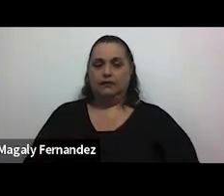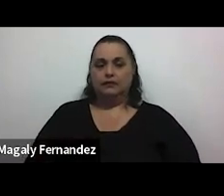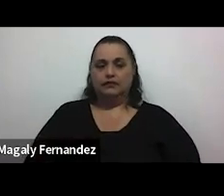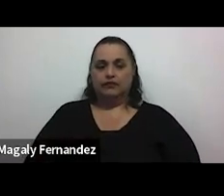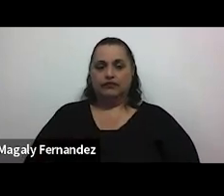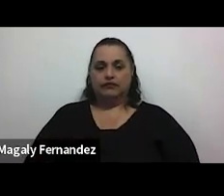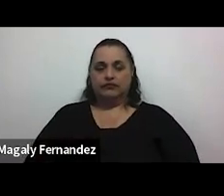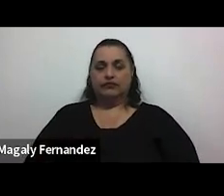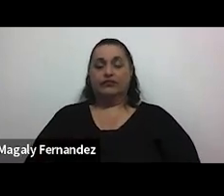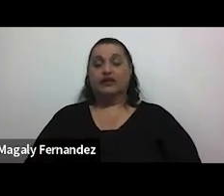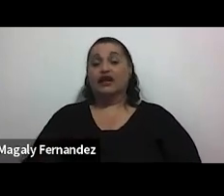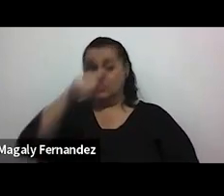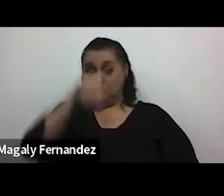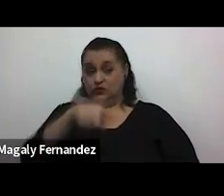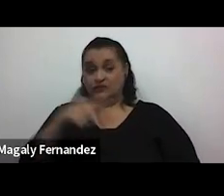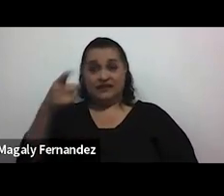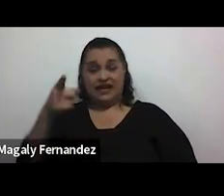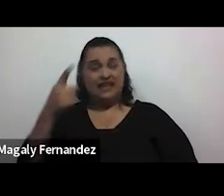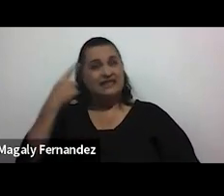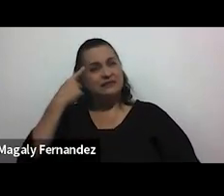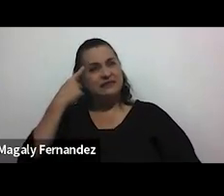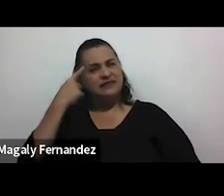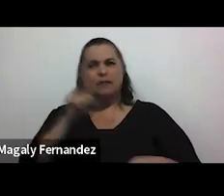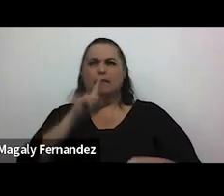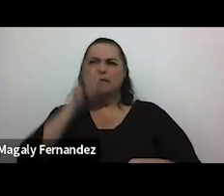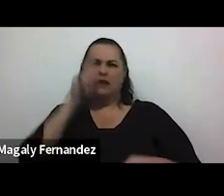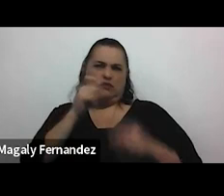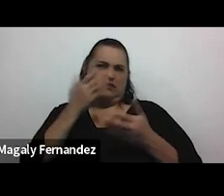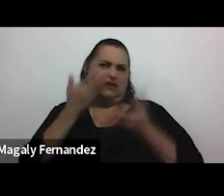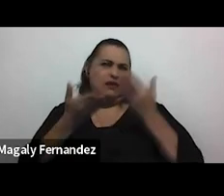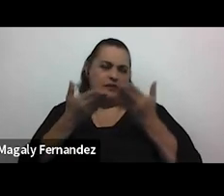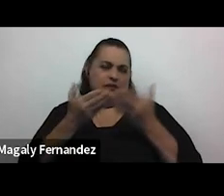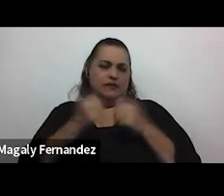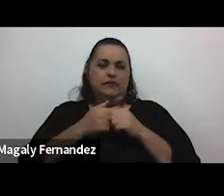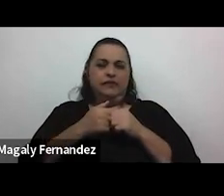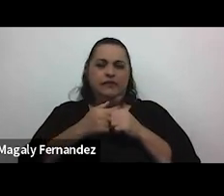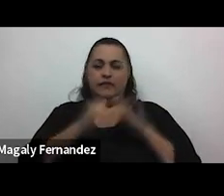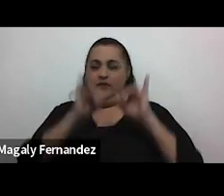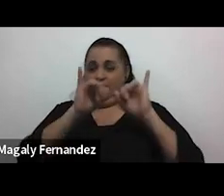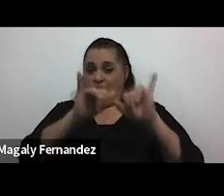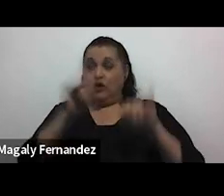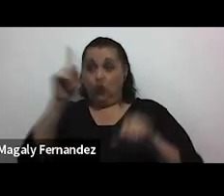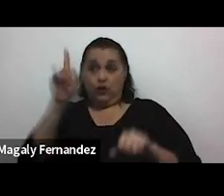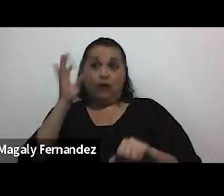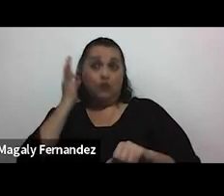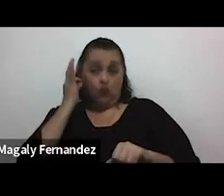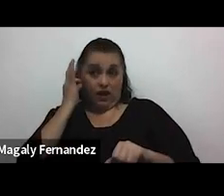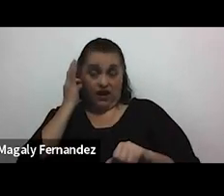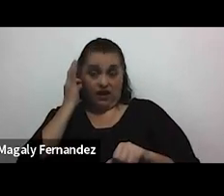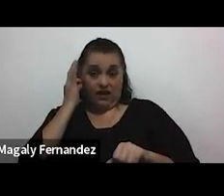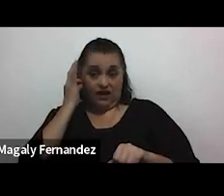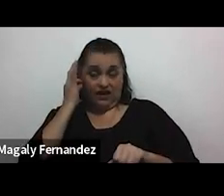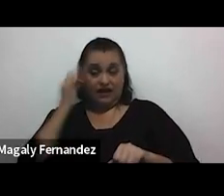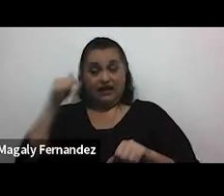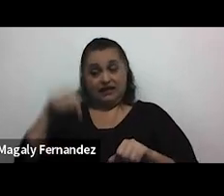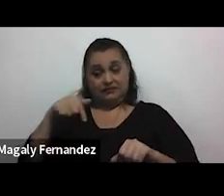acá ustedes tal vez se preguntan entonces ¿por qué? en este caso una mujer porque como estamos en el